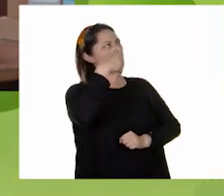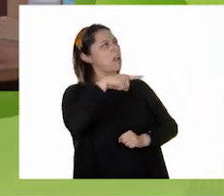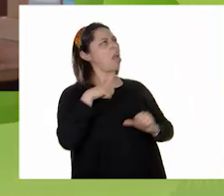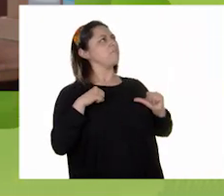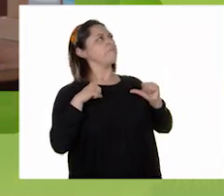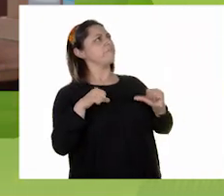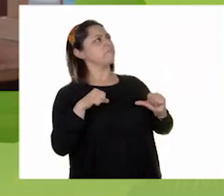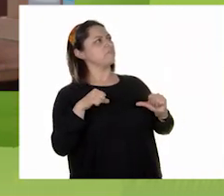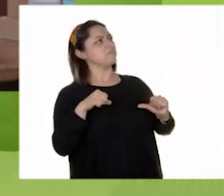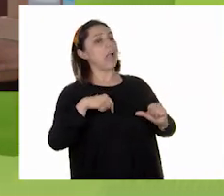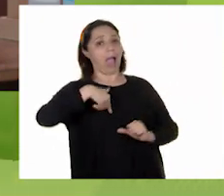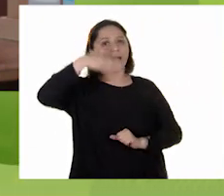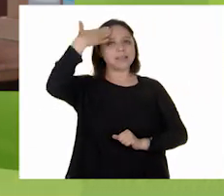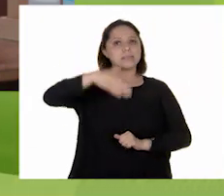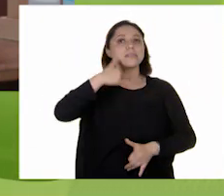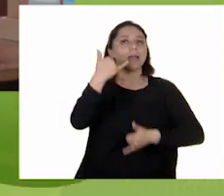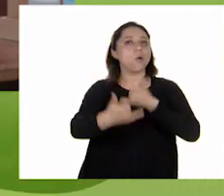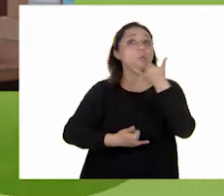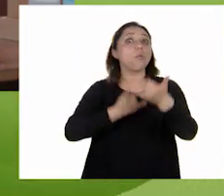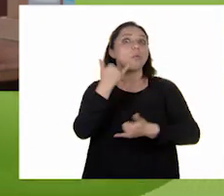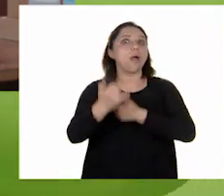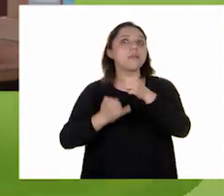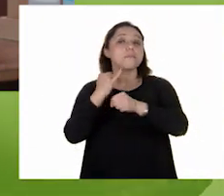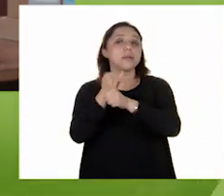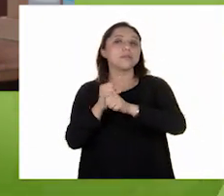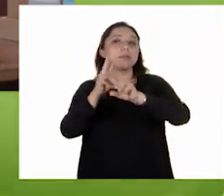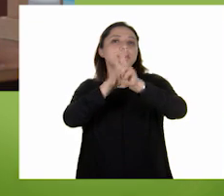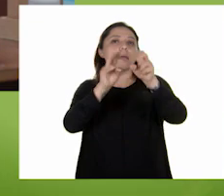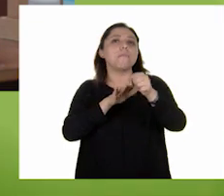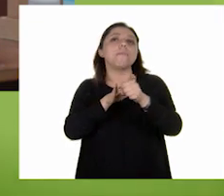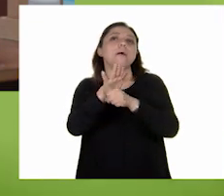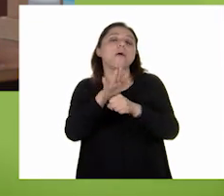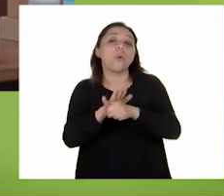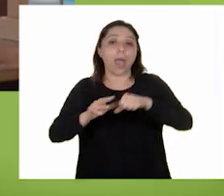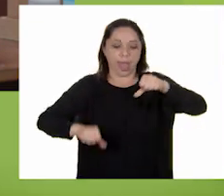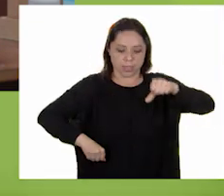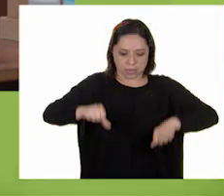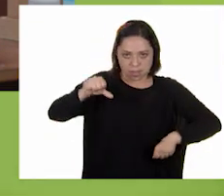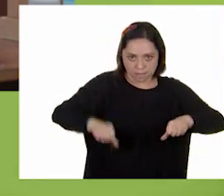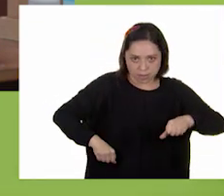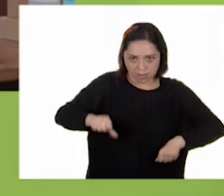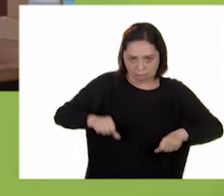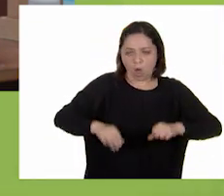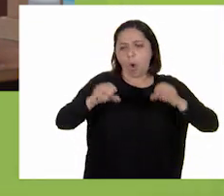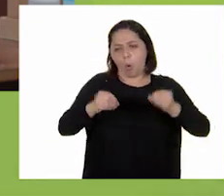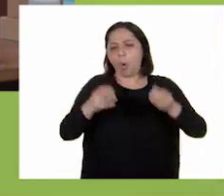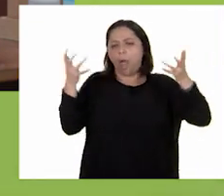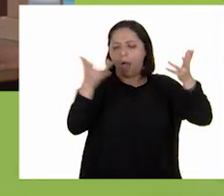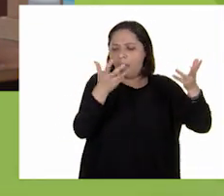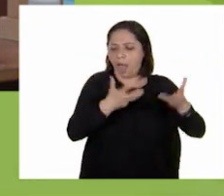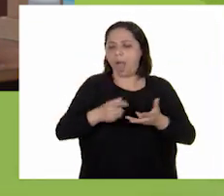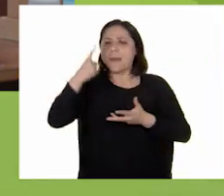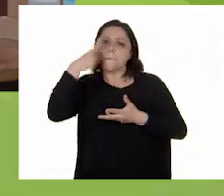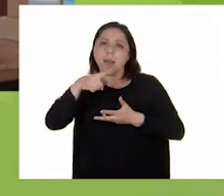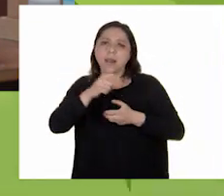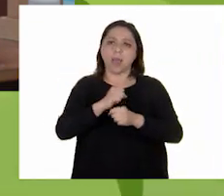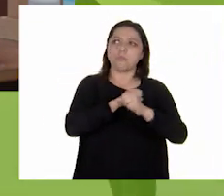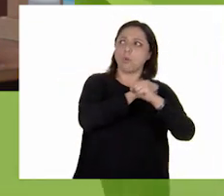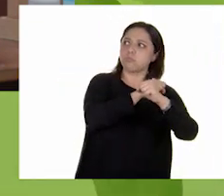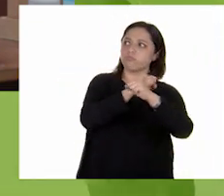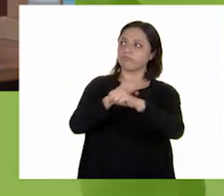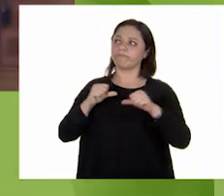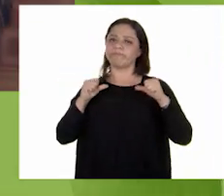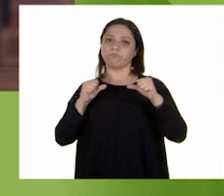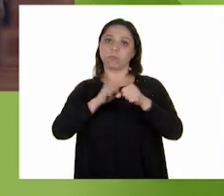¡Vamos a jugar! El tema de investigación es cosas o actividades para mantenernos a salvo del coronavirus. ¡Vamos a jugar!